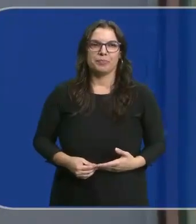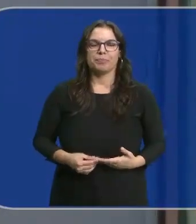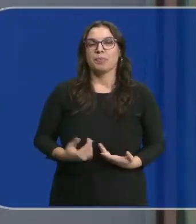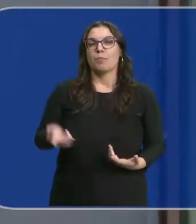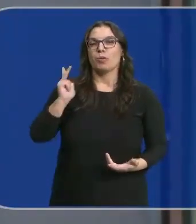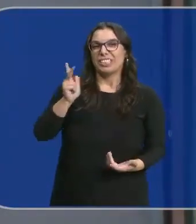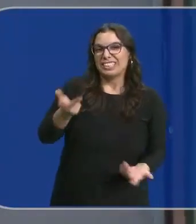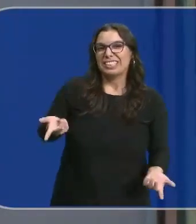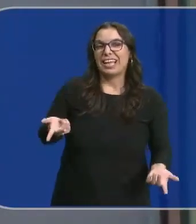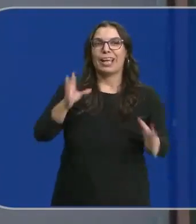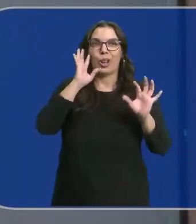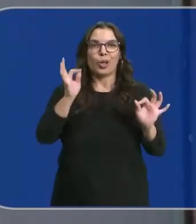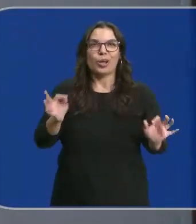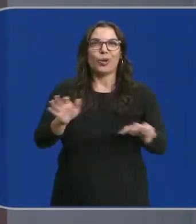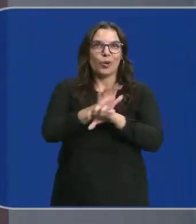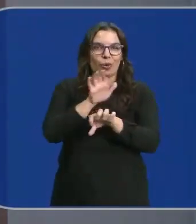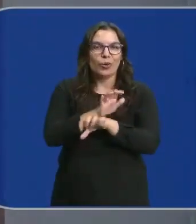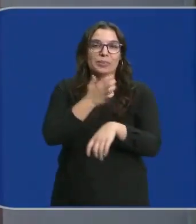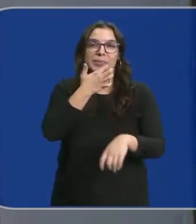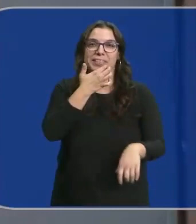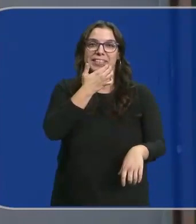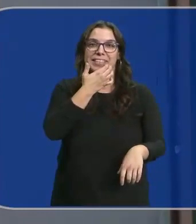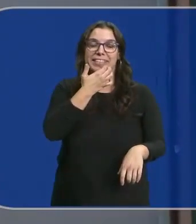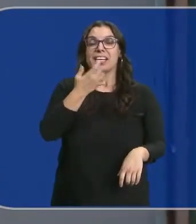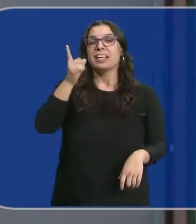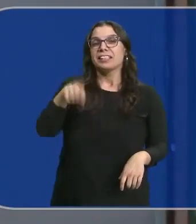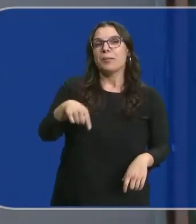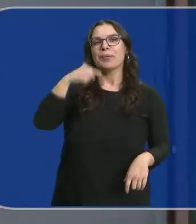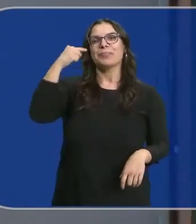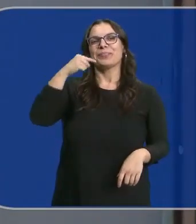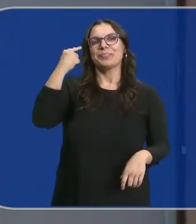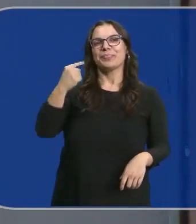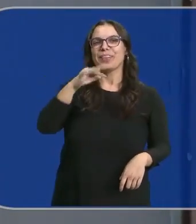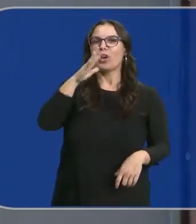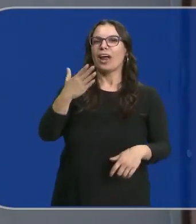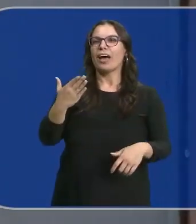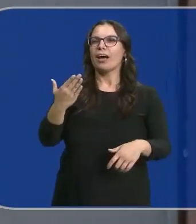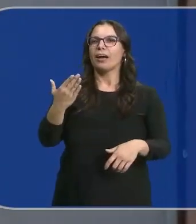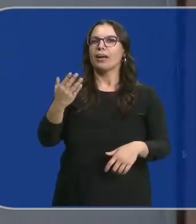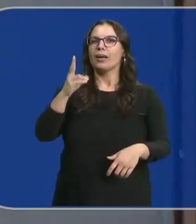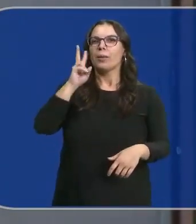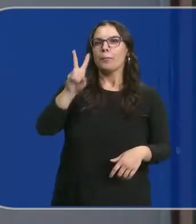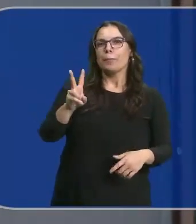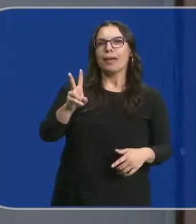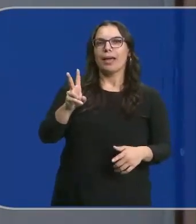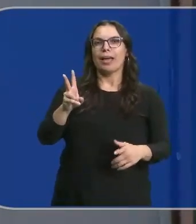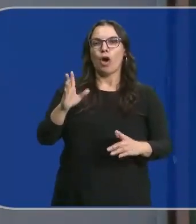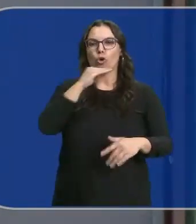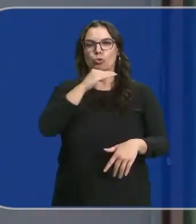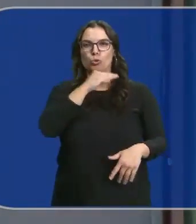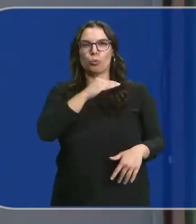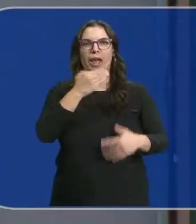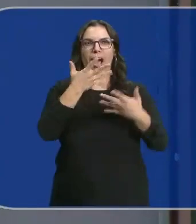Los chistes, lógicamente, y bueno, pues también me hace sonreír ver estos días de verano, en pleno